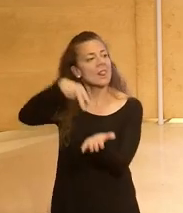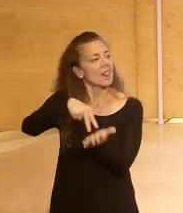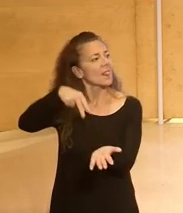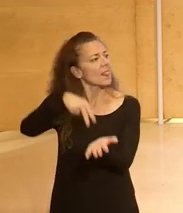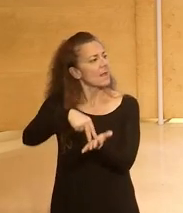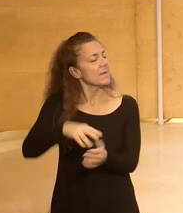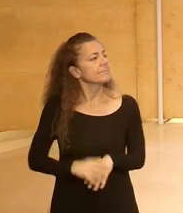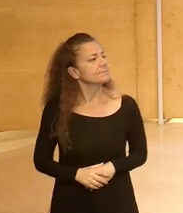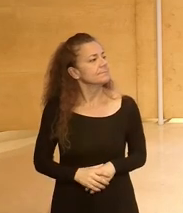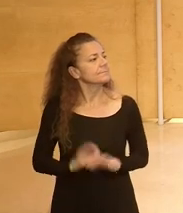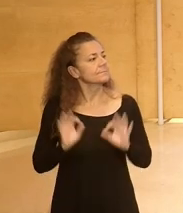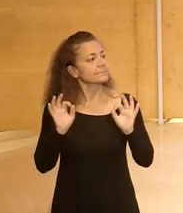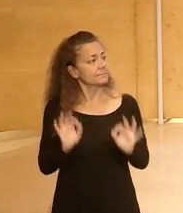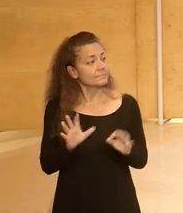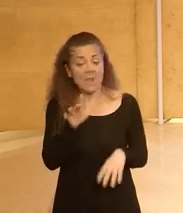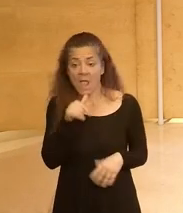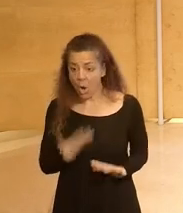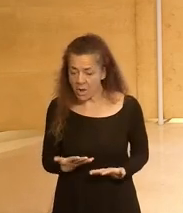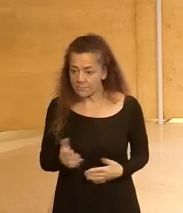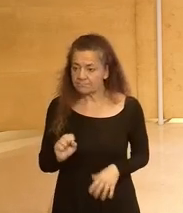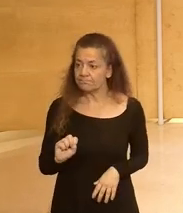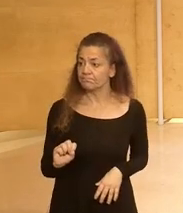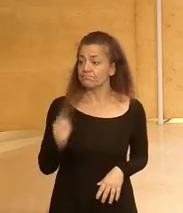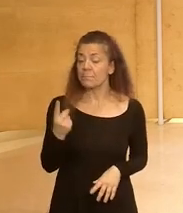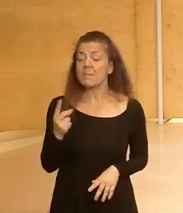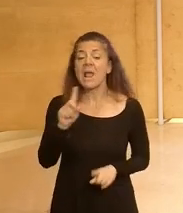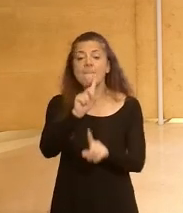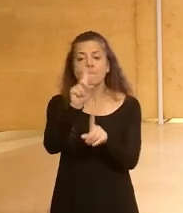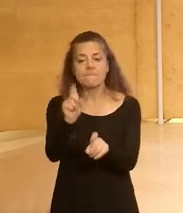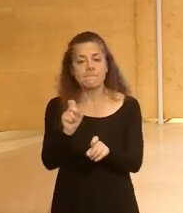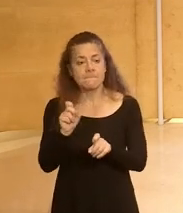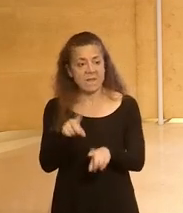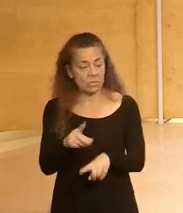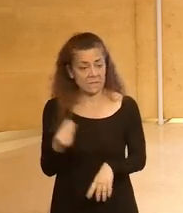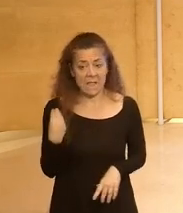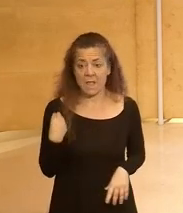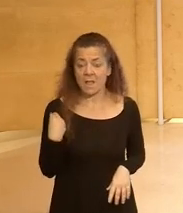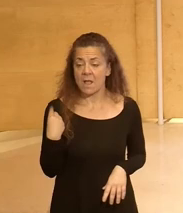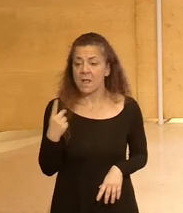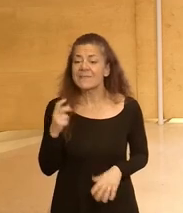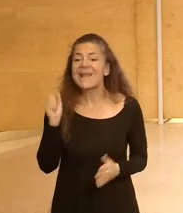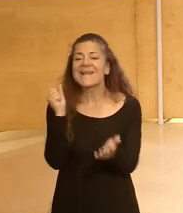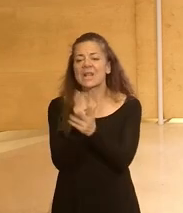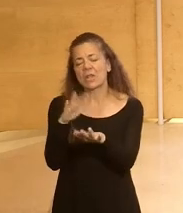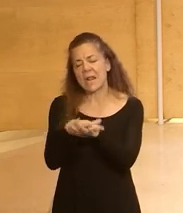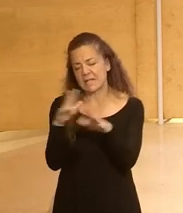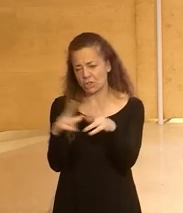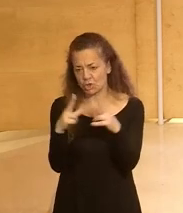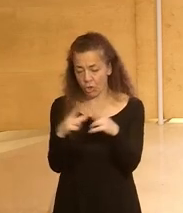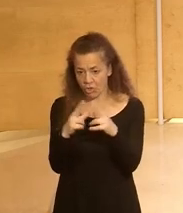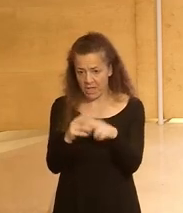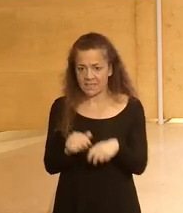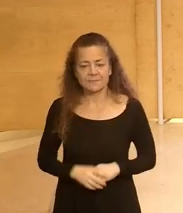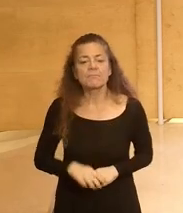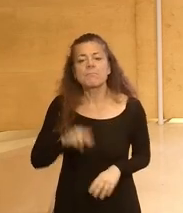y mientras tanto vamos a poner la primera pregunta que nos ha llegado desde el reto de las redes sociales de